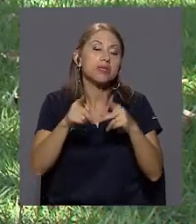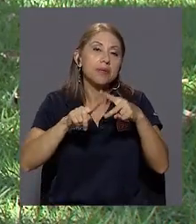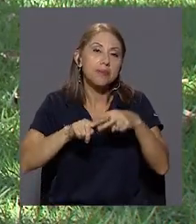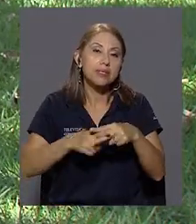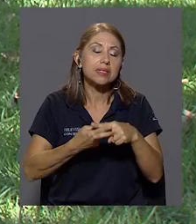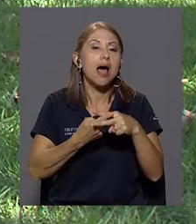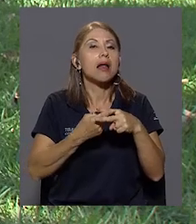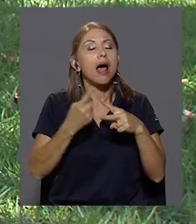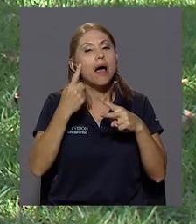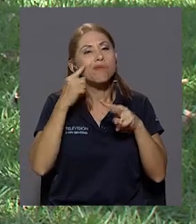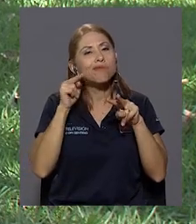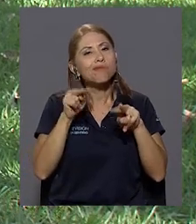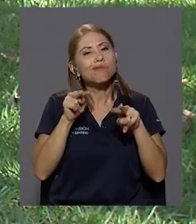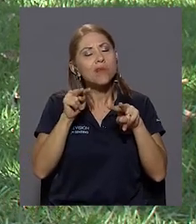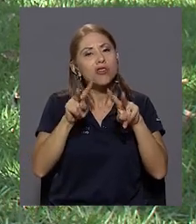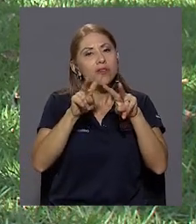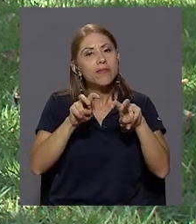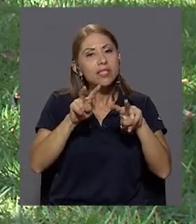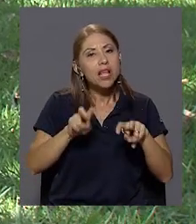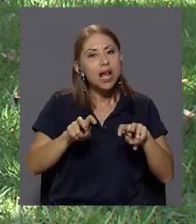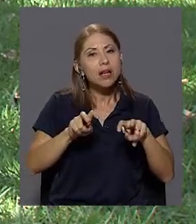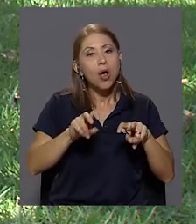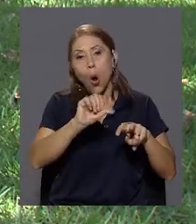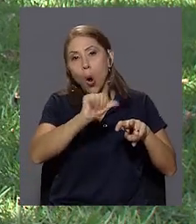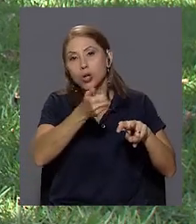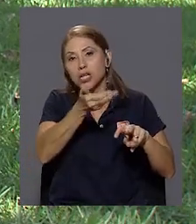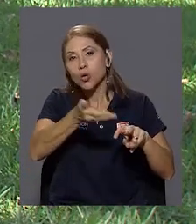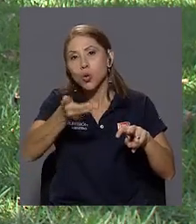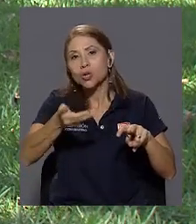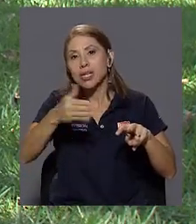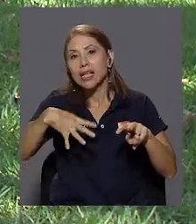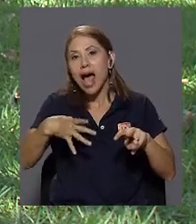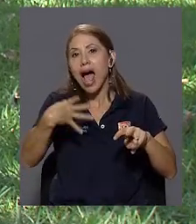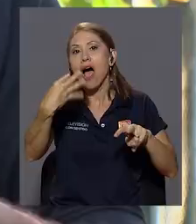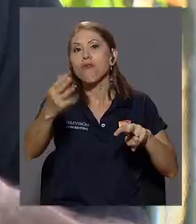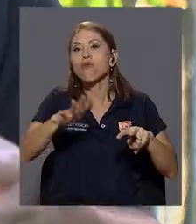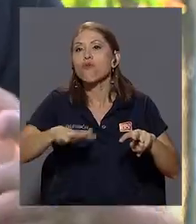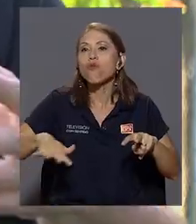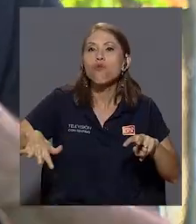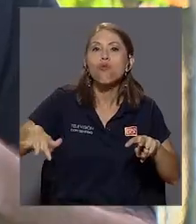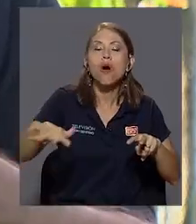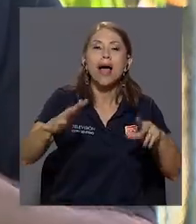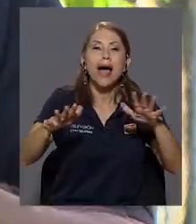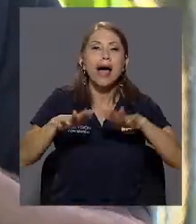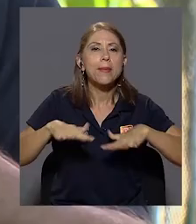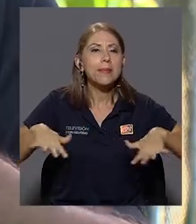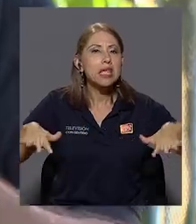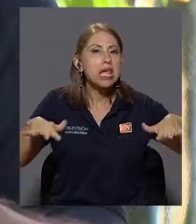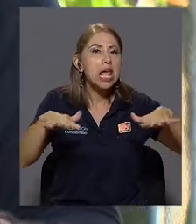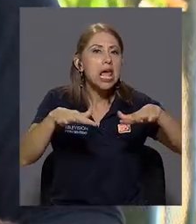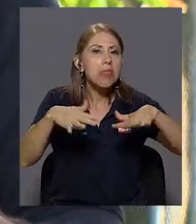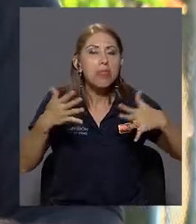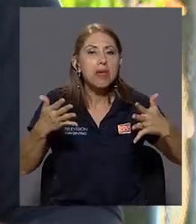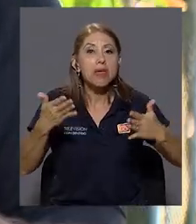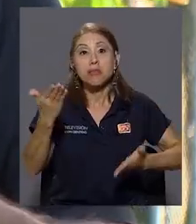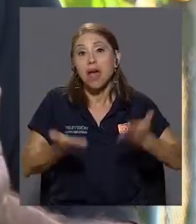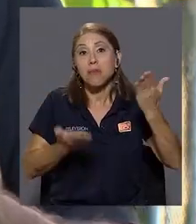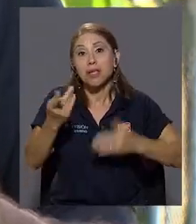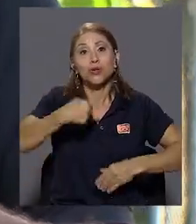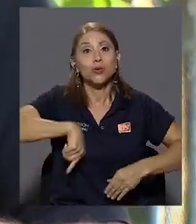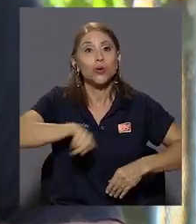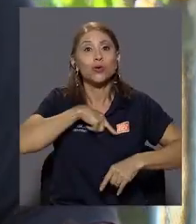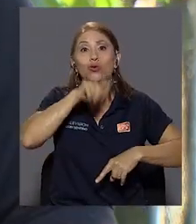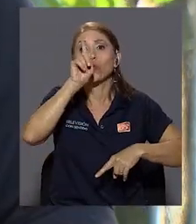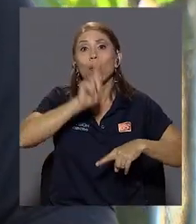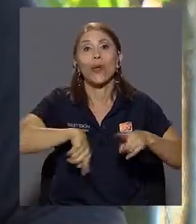a revisar los factores que hay ajenos a la familia o en torno a la familia, el ambiente, etc. Tal vez no podemos